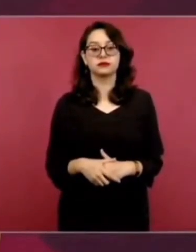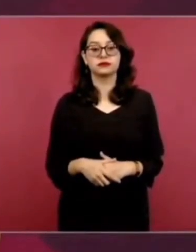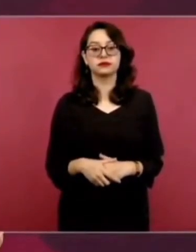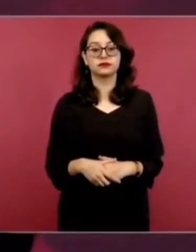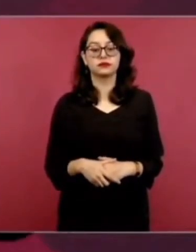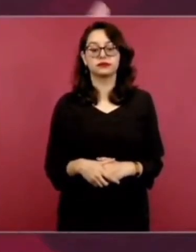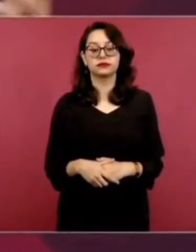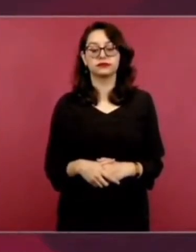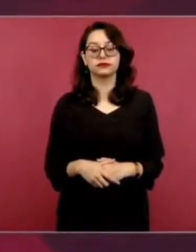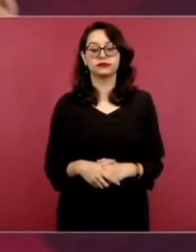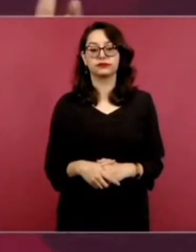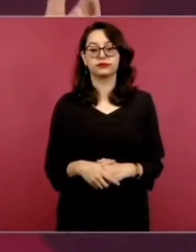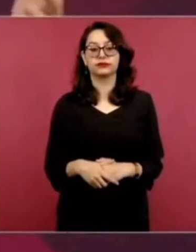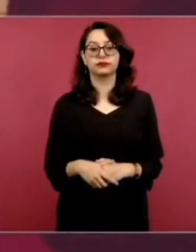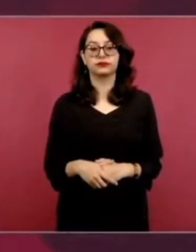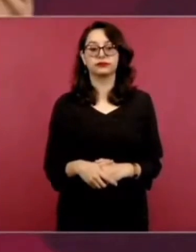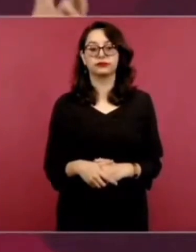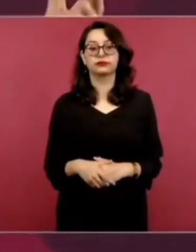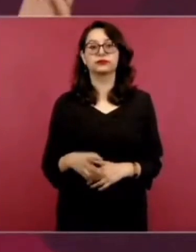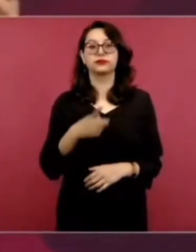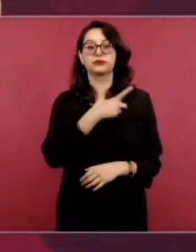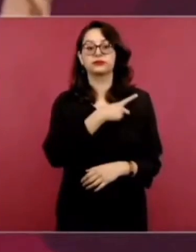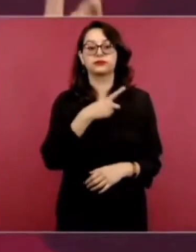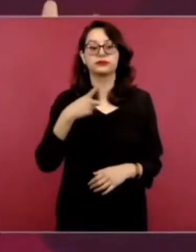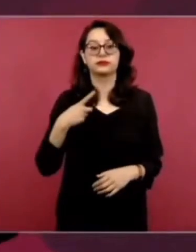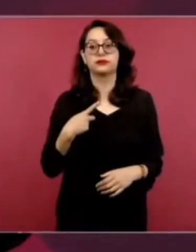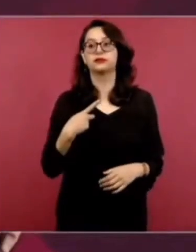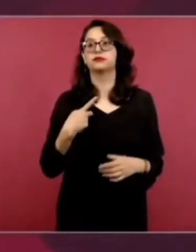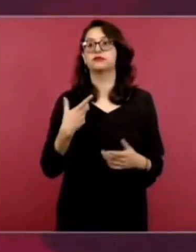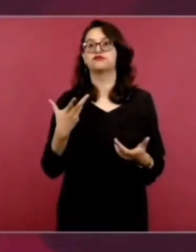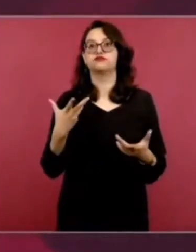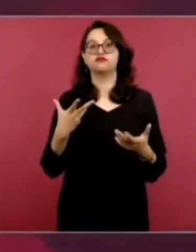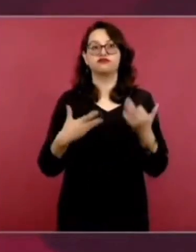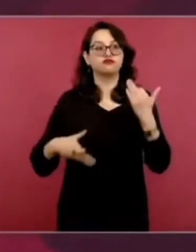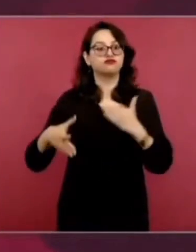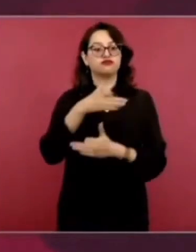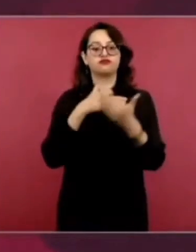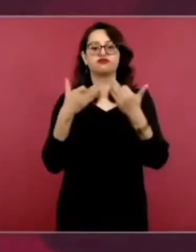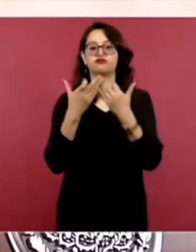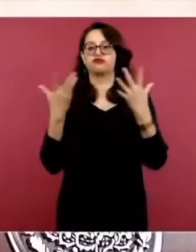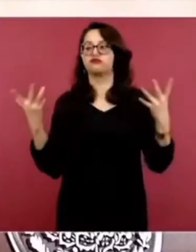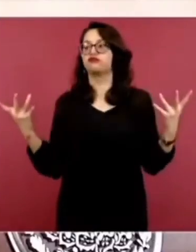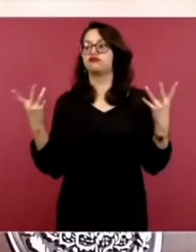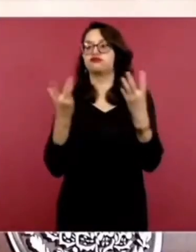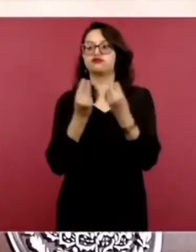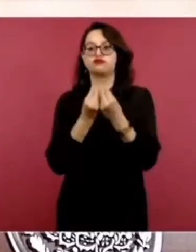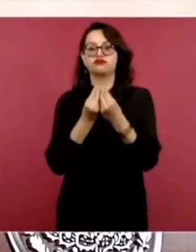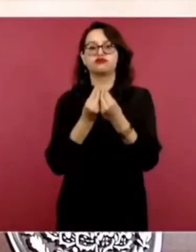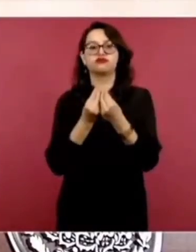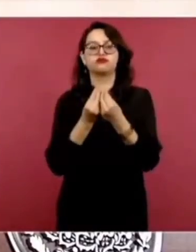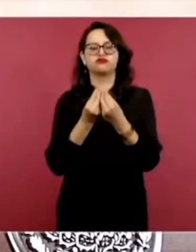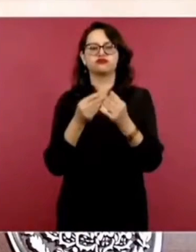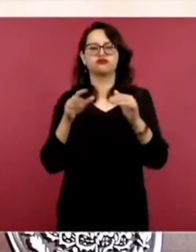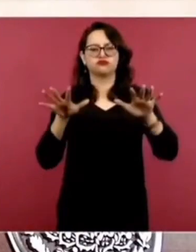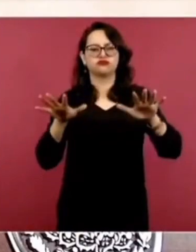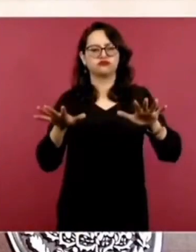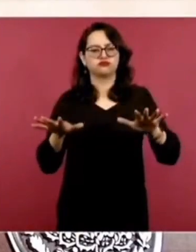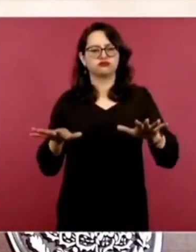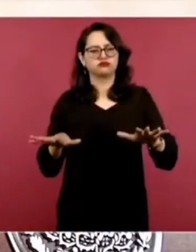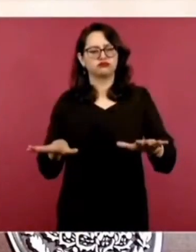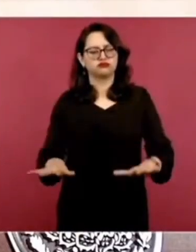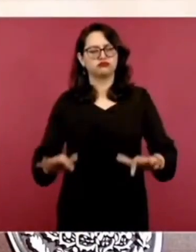buscar serenar los ánimos en general, no